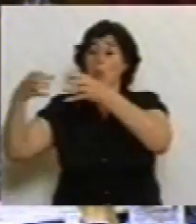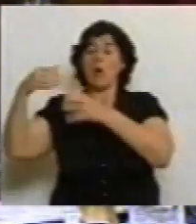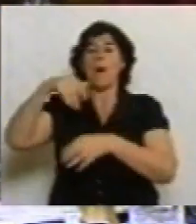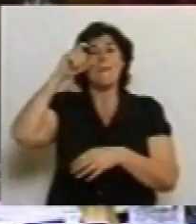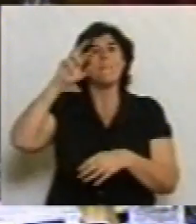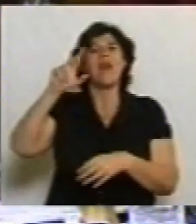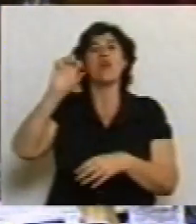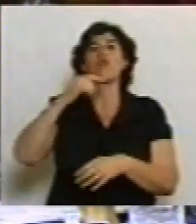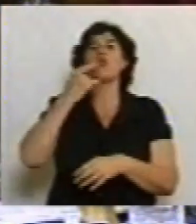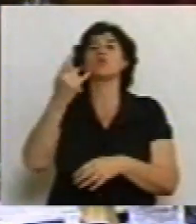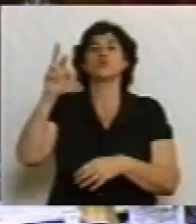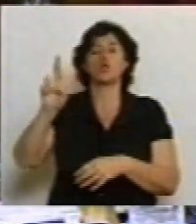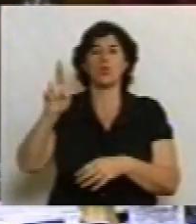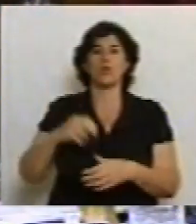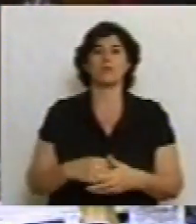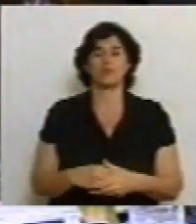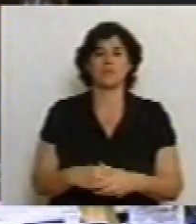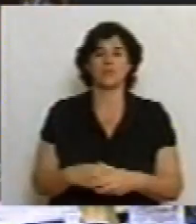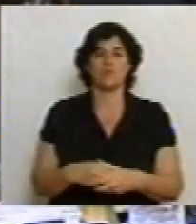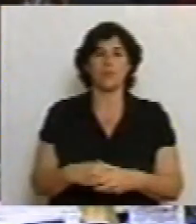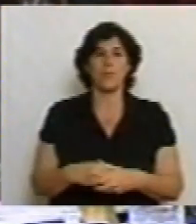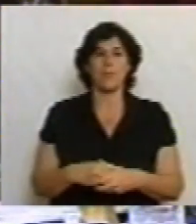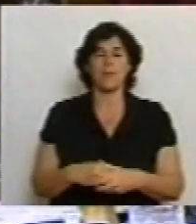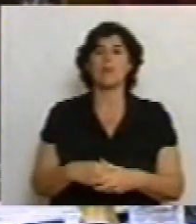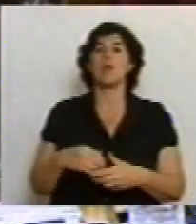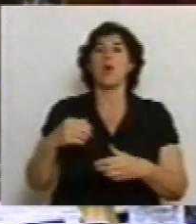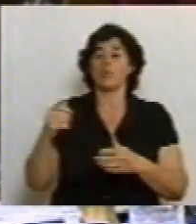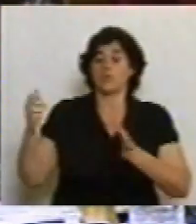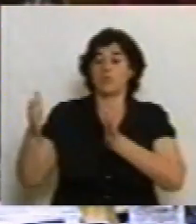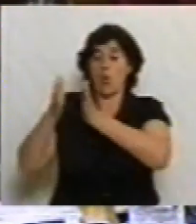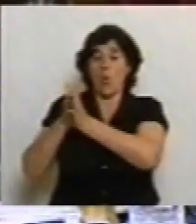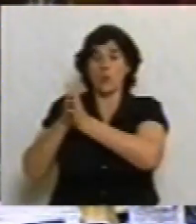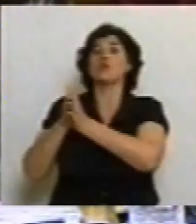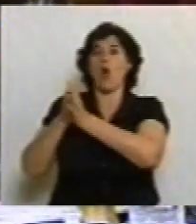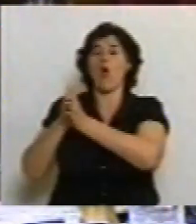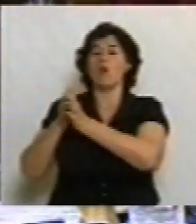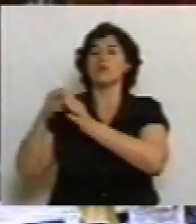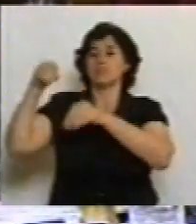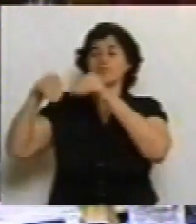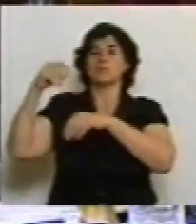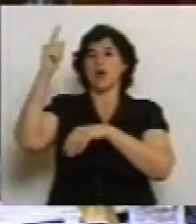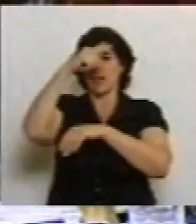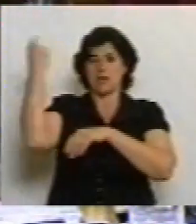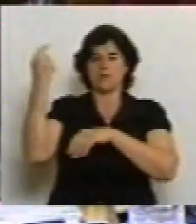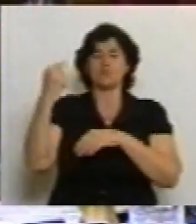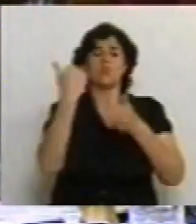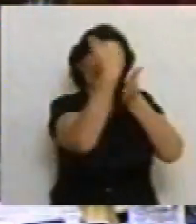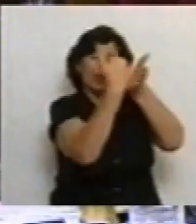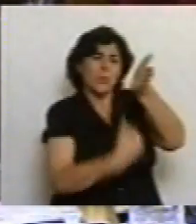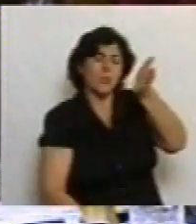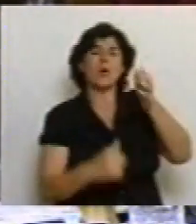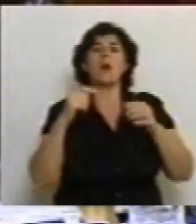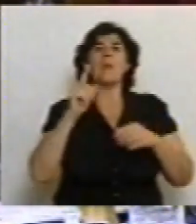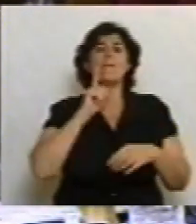juntamente con los comicios nacionales. Orden del día, 1.546.